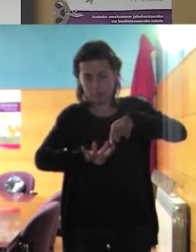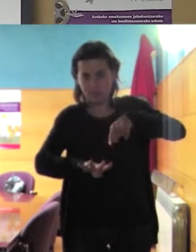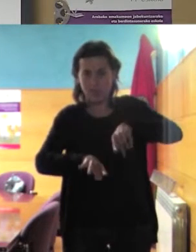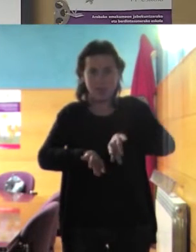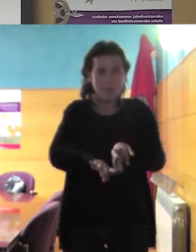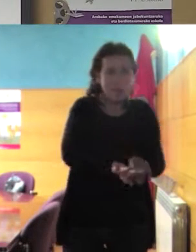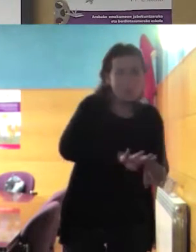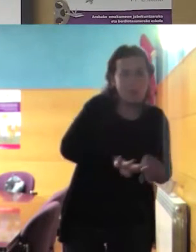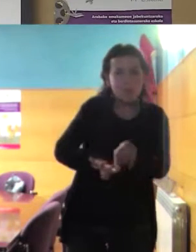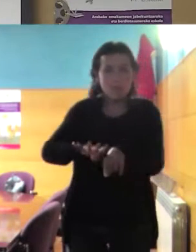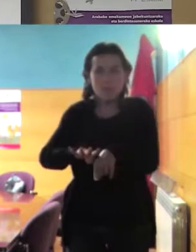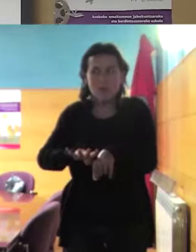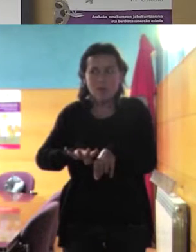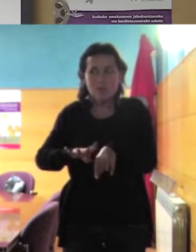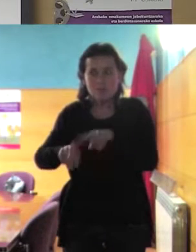¿a qué va a pasar algo?